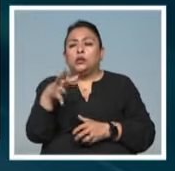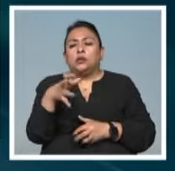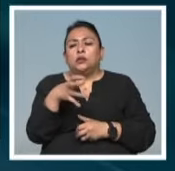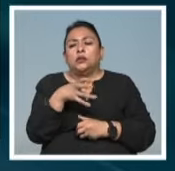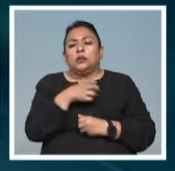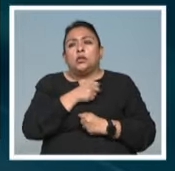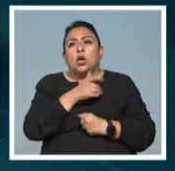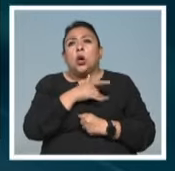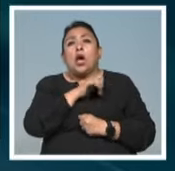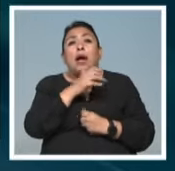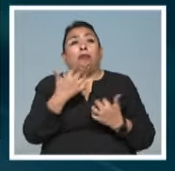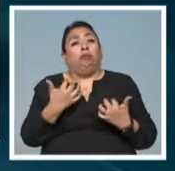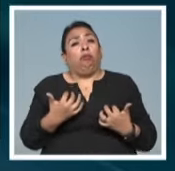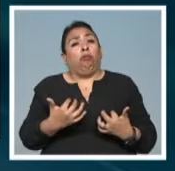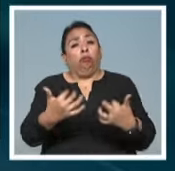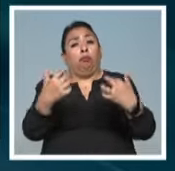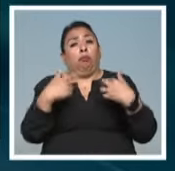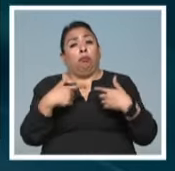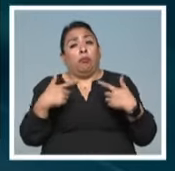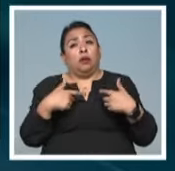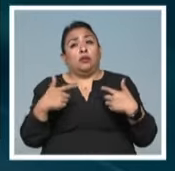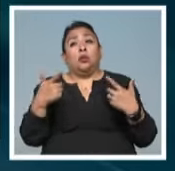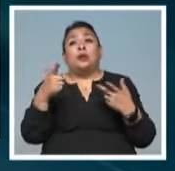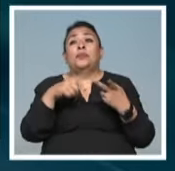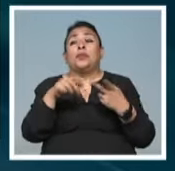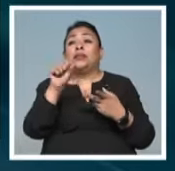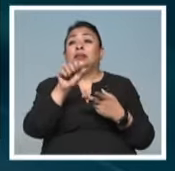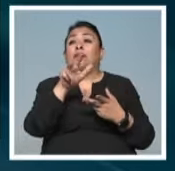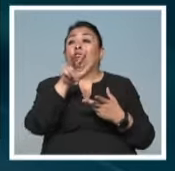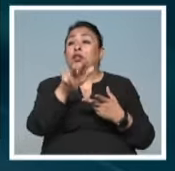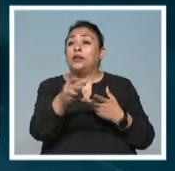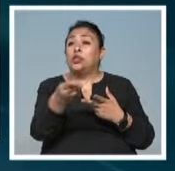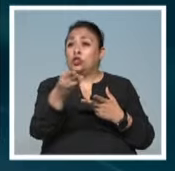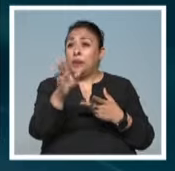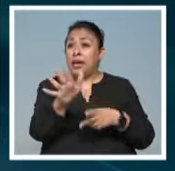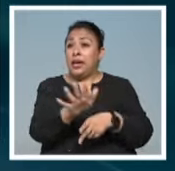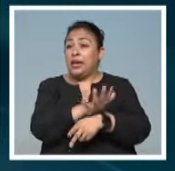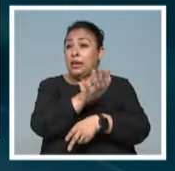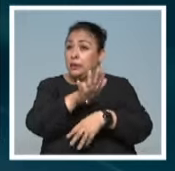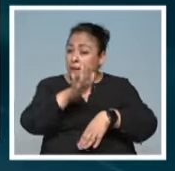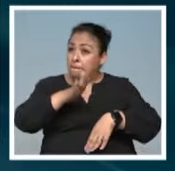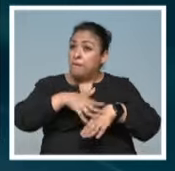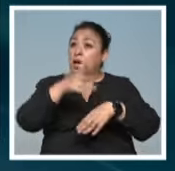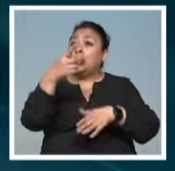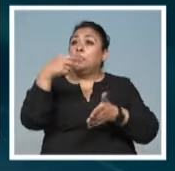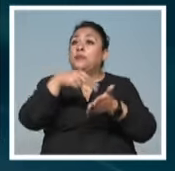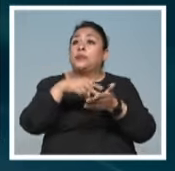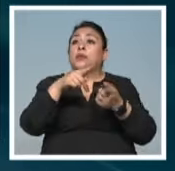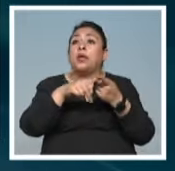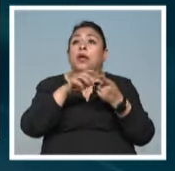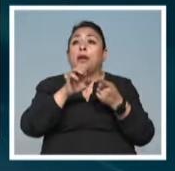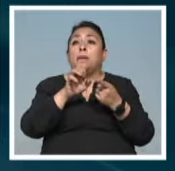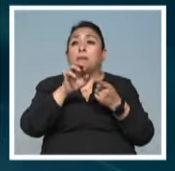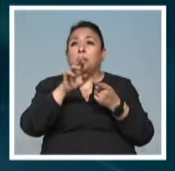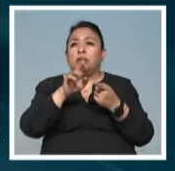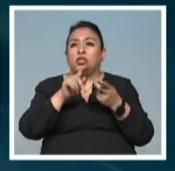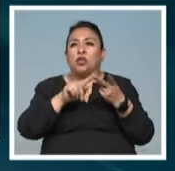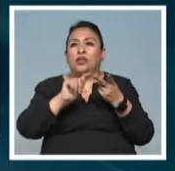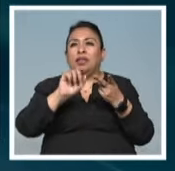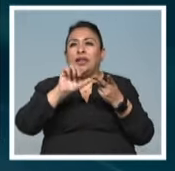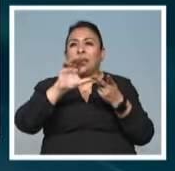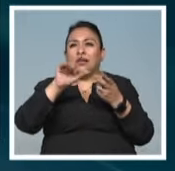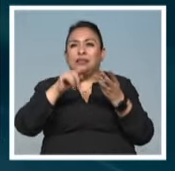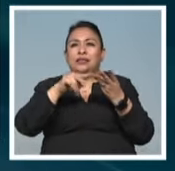corazones de los miles de espectadores reunidos. El sábado 18 de mayo, la energía aumentó con actuaciones de Empresov, The Ace Ace